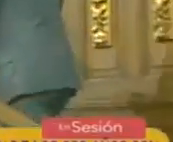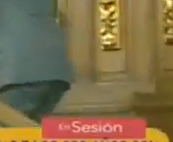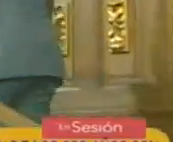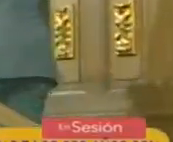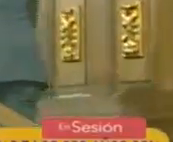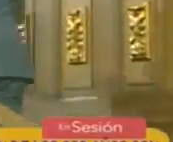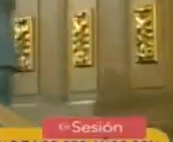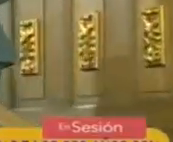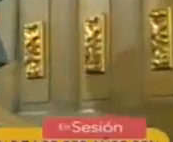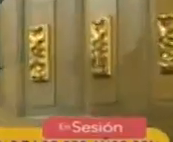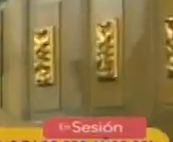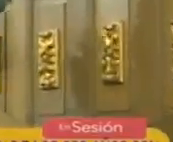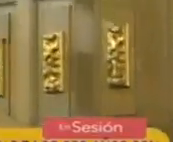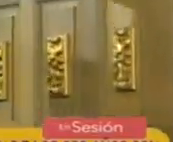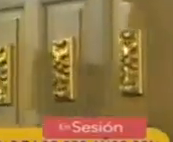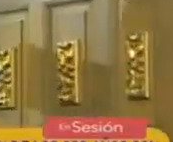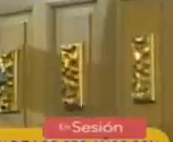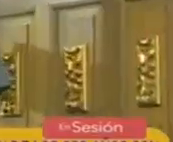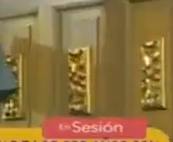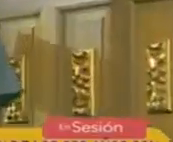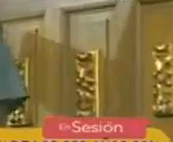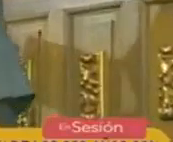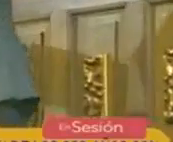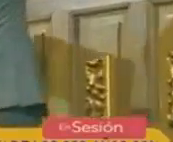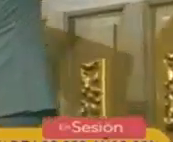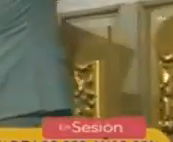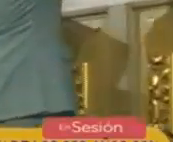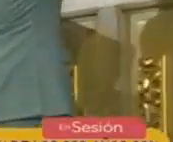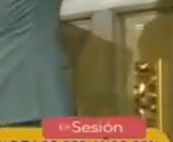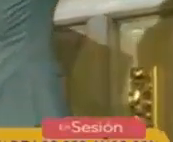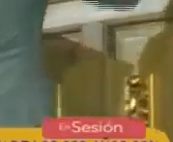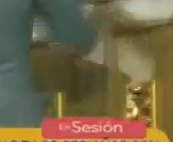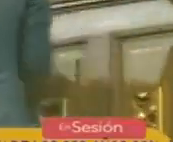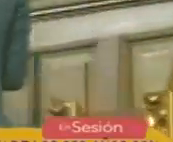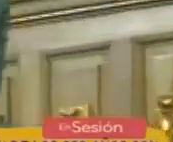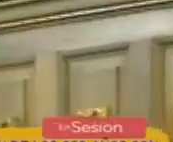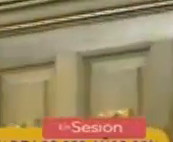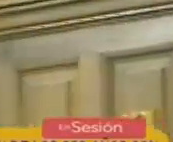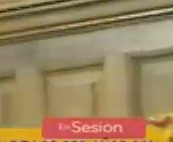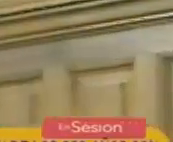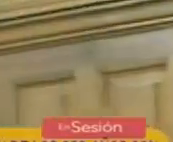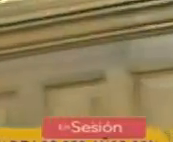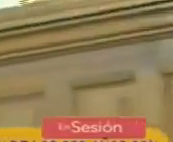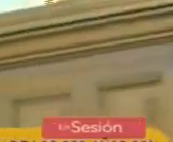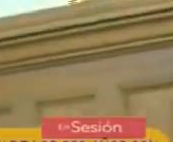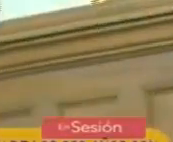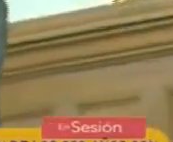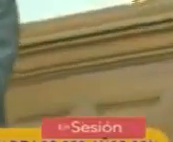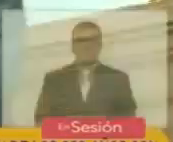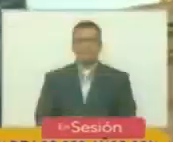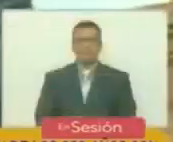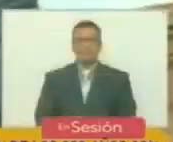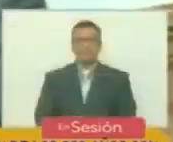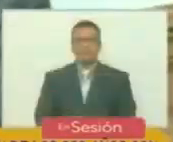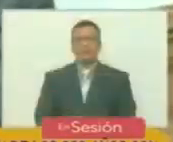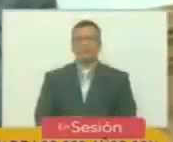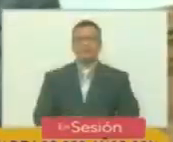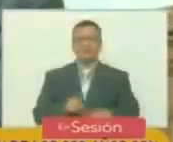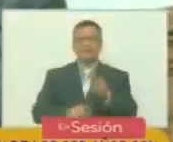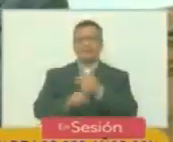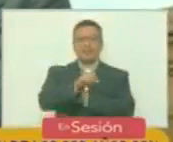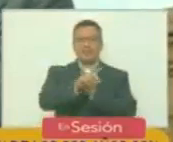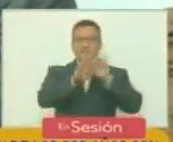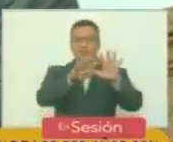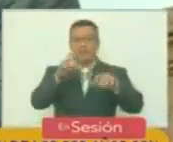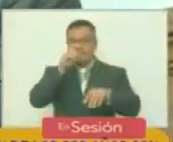conmemoración de los 239 aniversarios del natalicio del libertador Simón Bolívar, 199